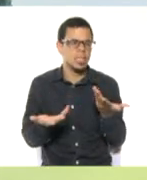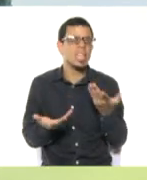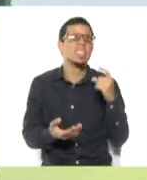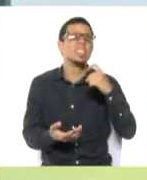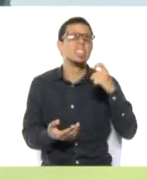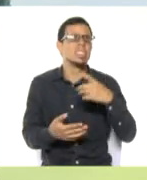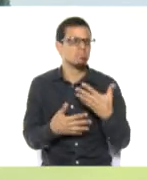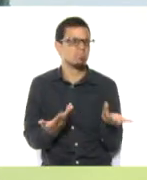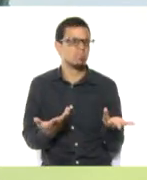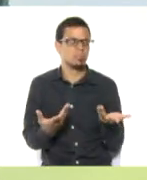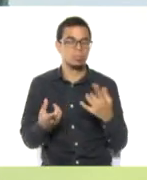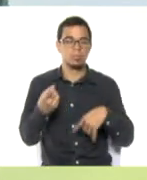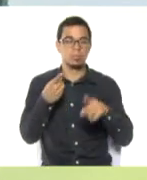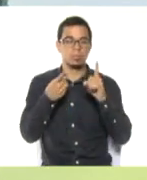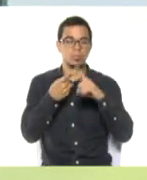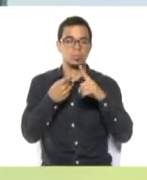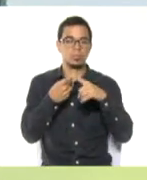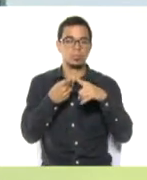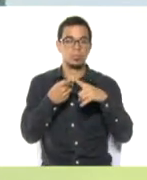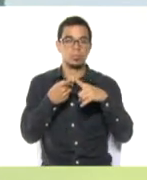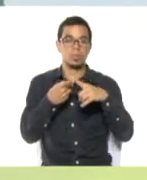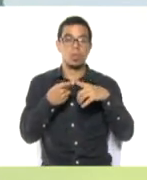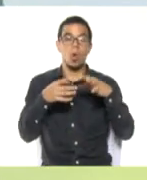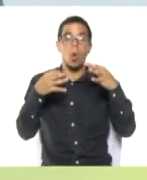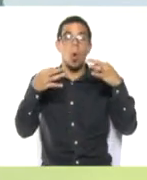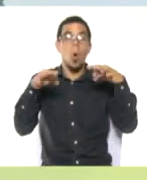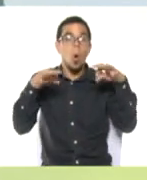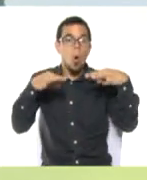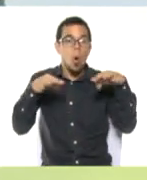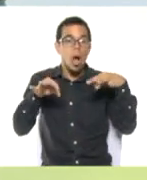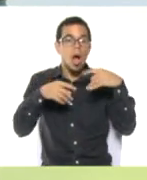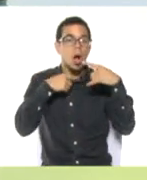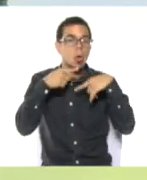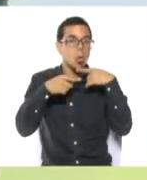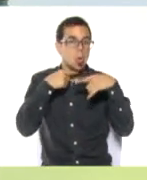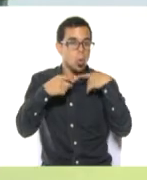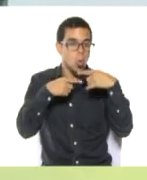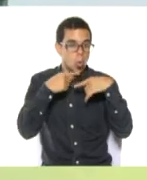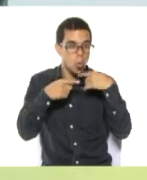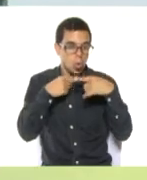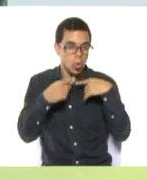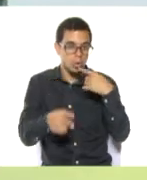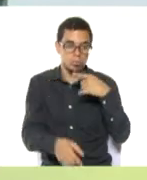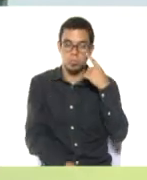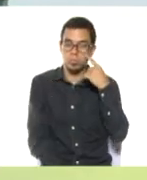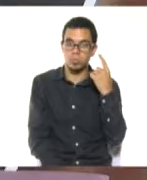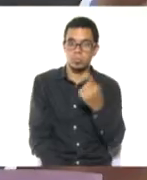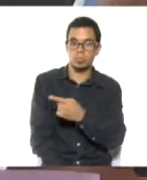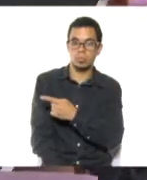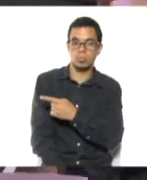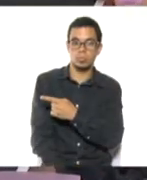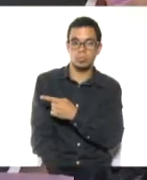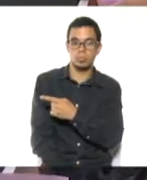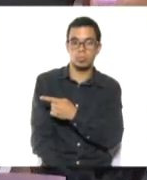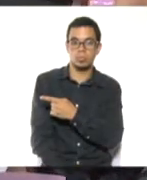materiales. Hojas de colores, pueden ser de papel de construcción, papel lustrillo o alguna otra